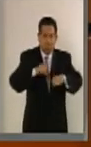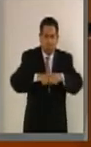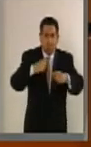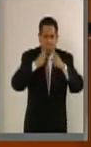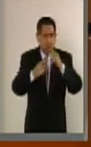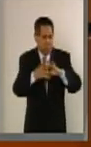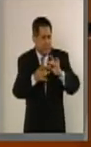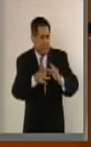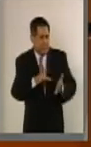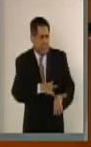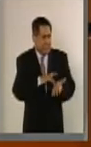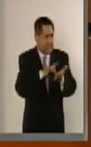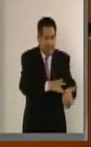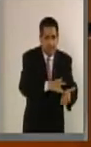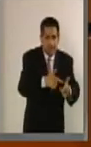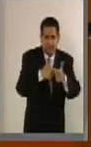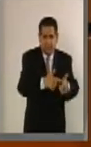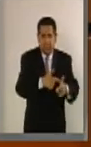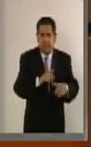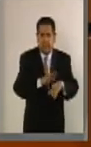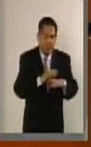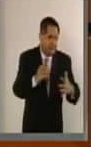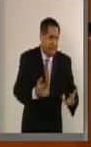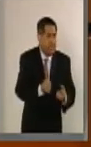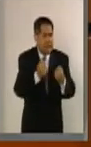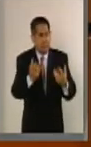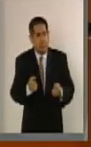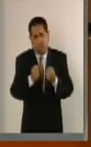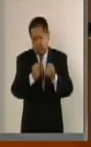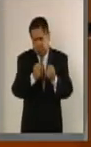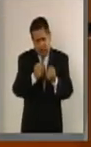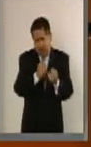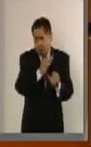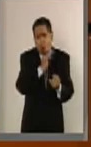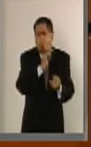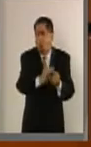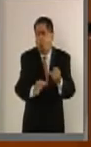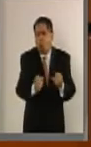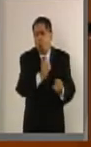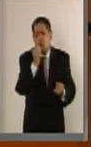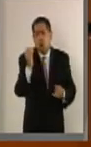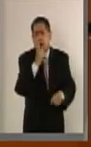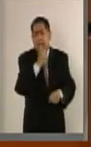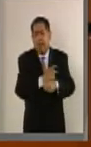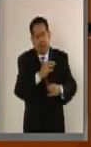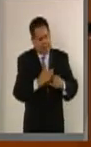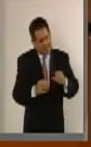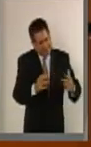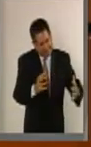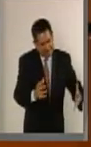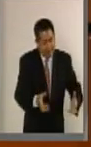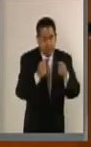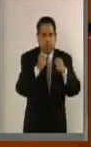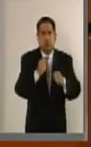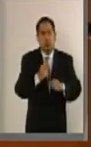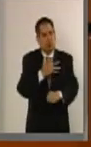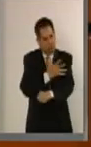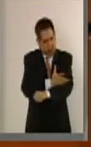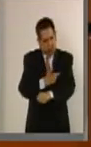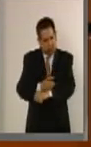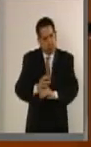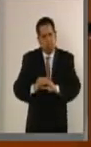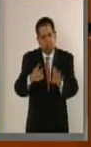continuar las tareas de rescate hasta el último minuto que exige la transparencia y honestidad